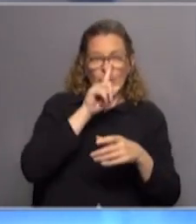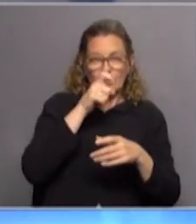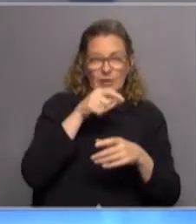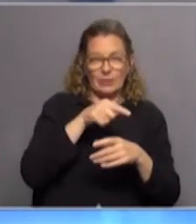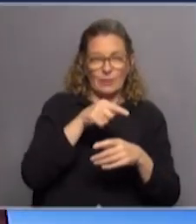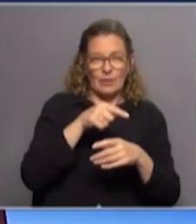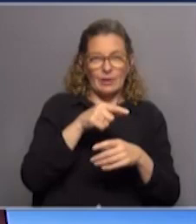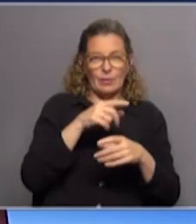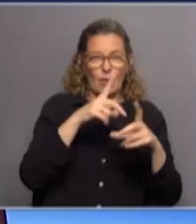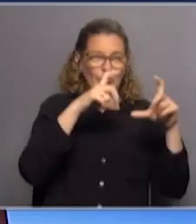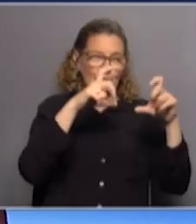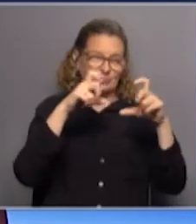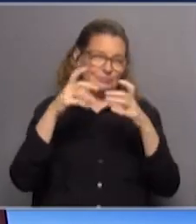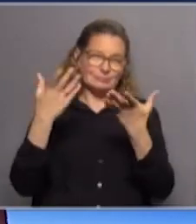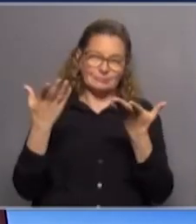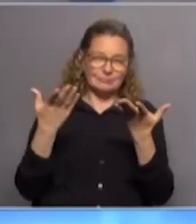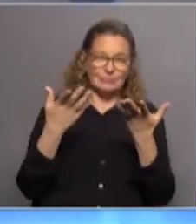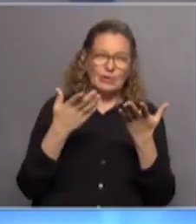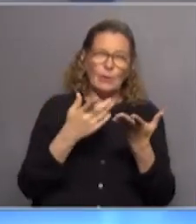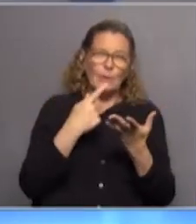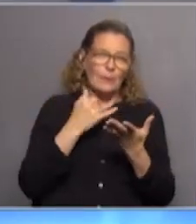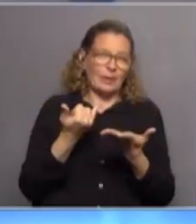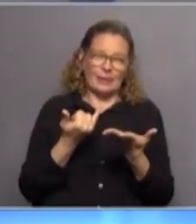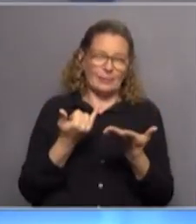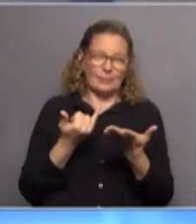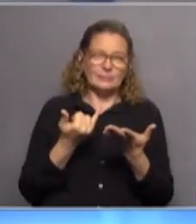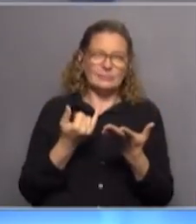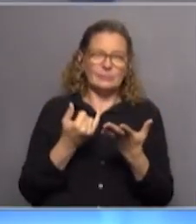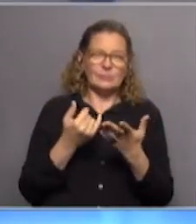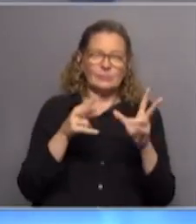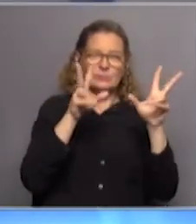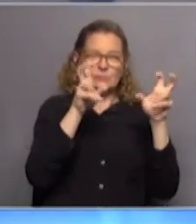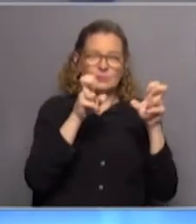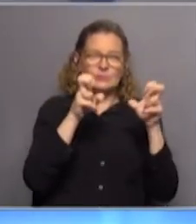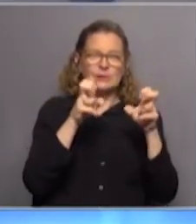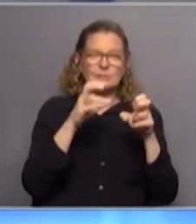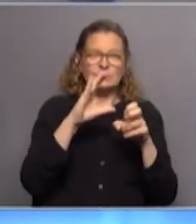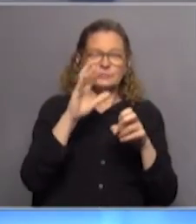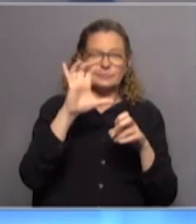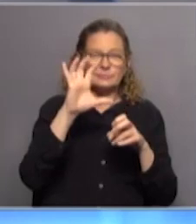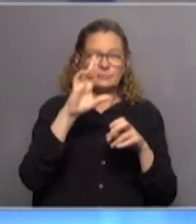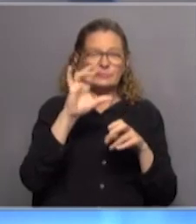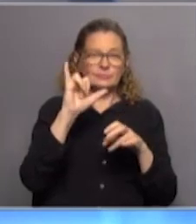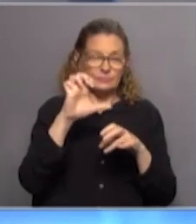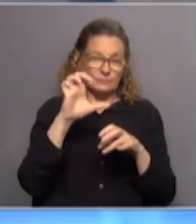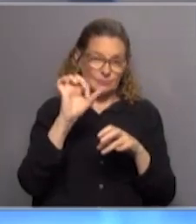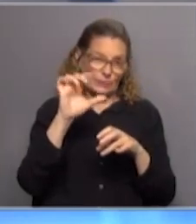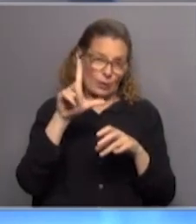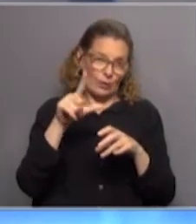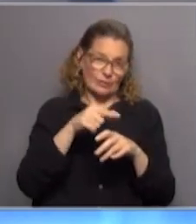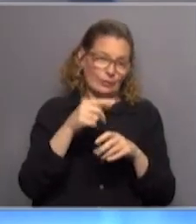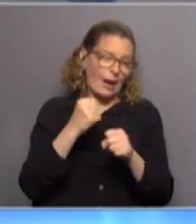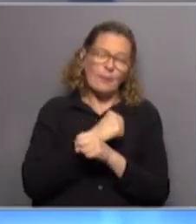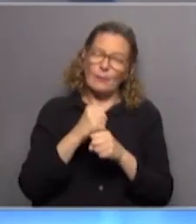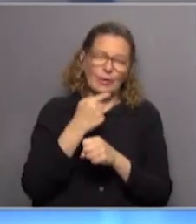marquetinera. Lo dijo así Gastón Grisón y que es justamente titular referente de Crisol. En realidad, eso no está